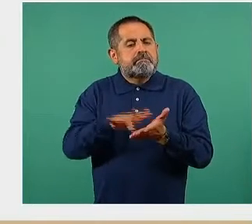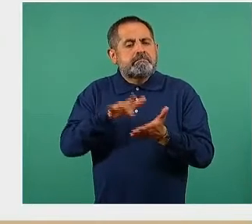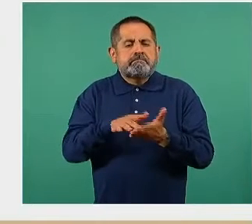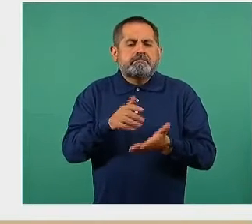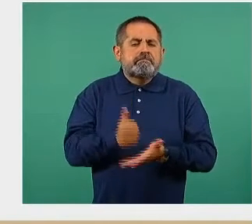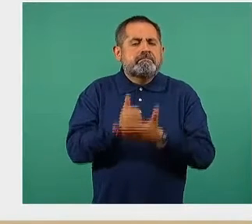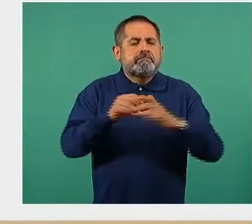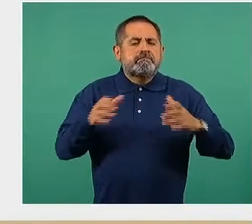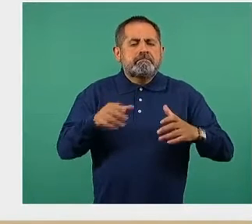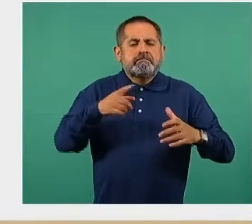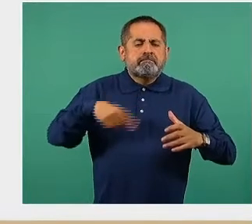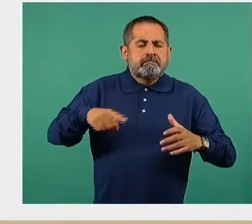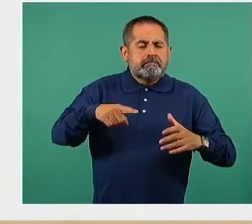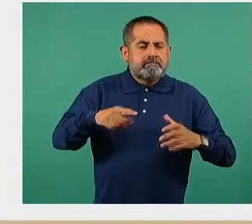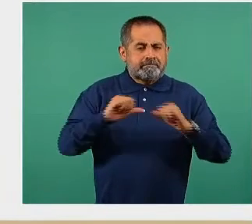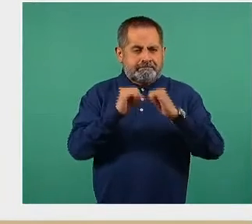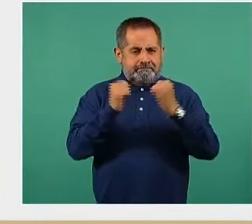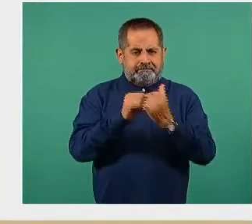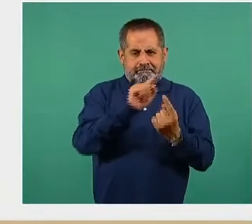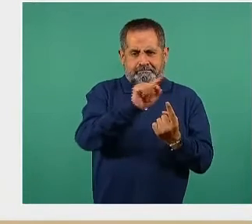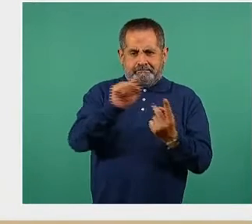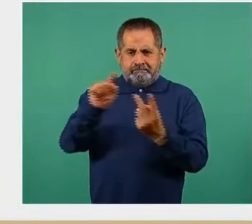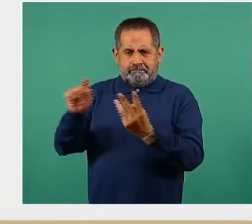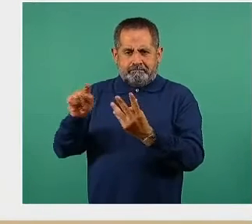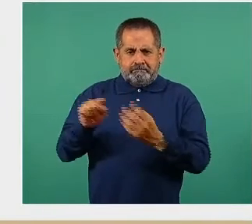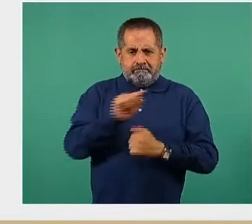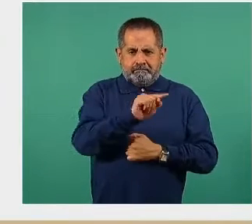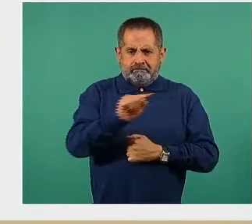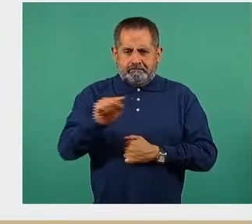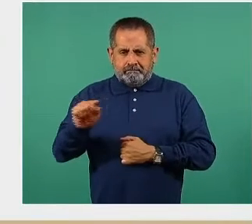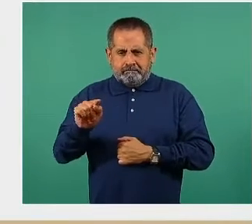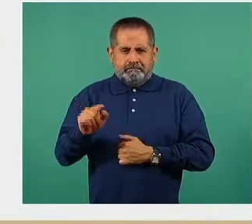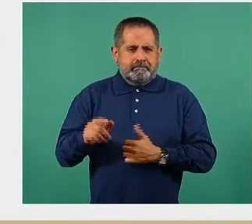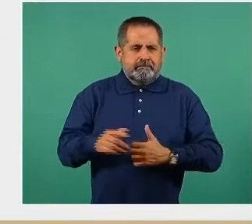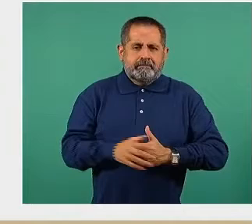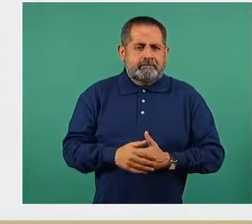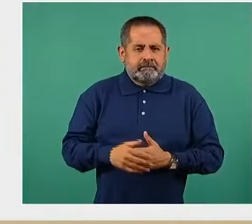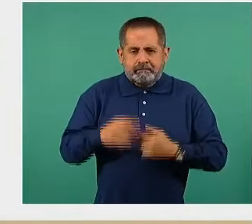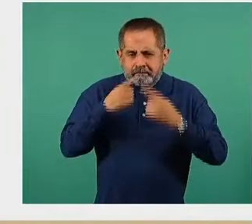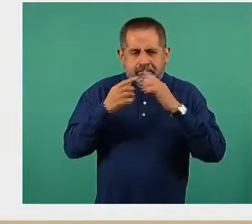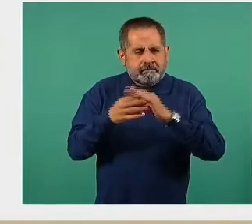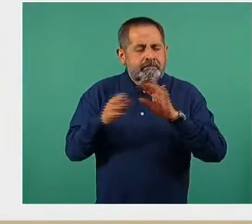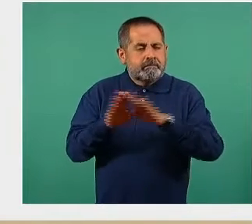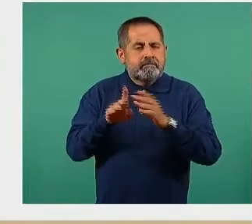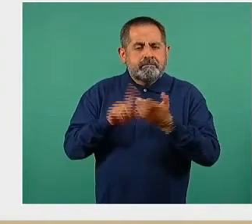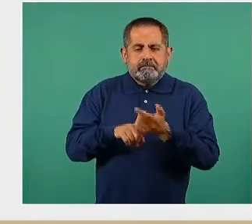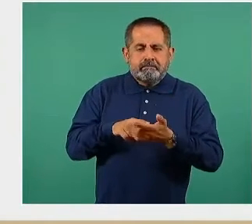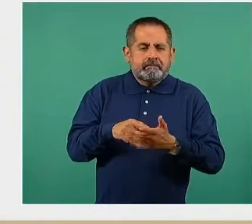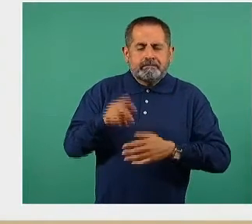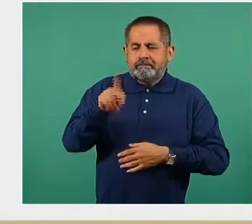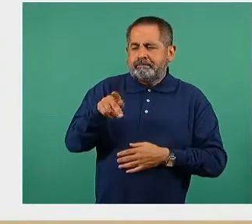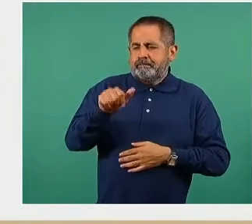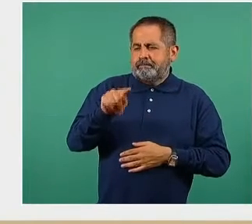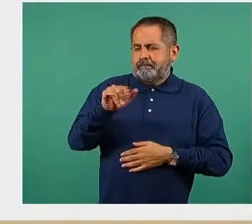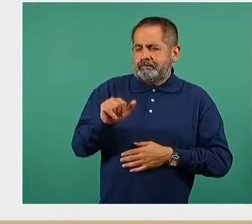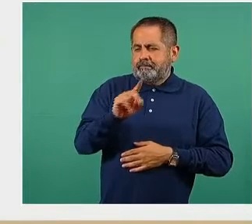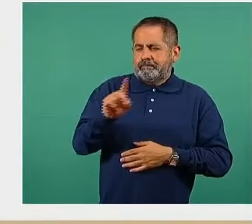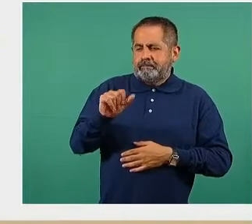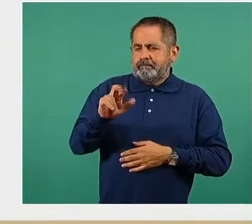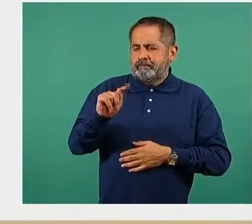asociaciones de la sociedad civil, como yo también, de nuestra querida amiga Cata de Artigues, también que